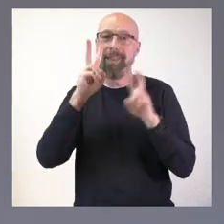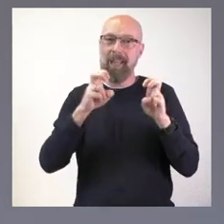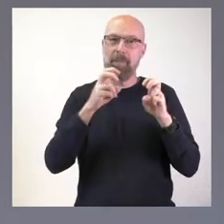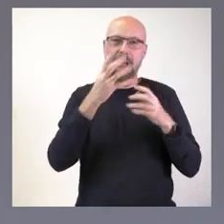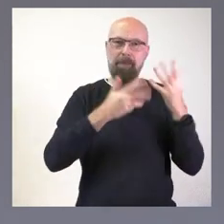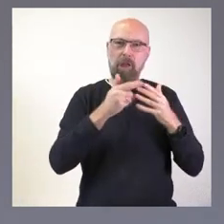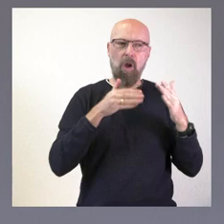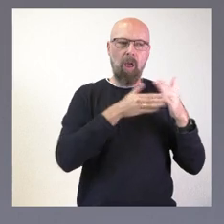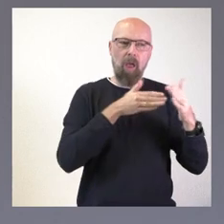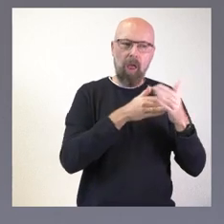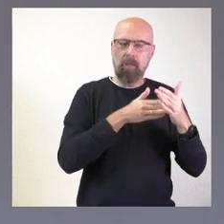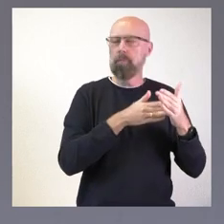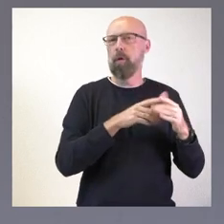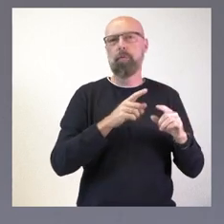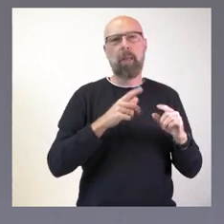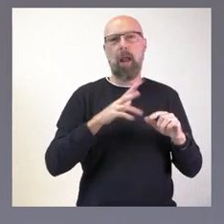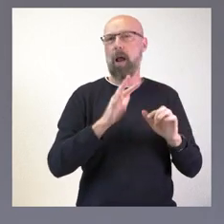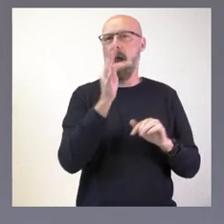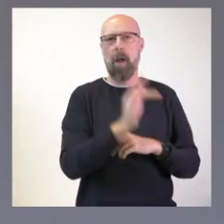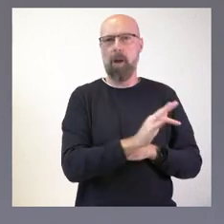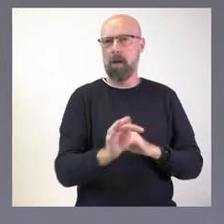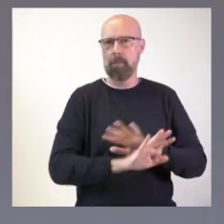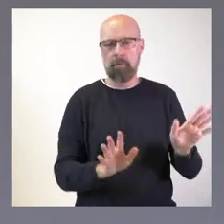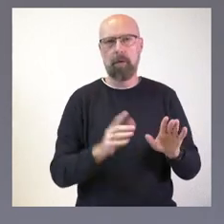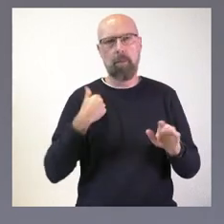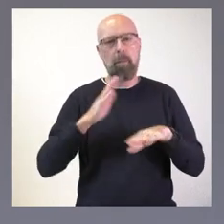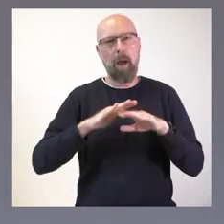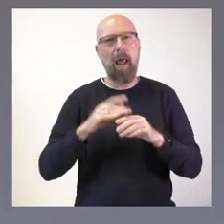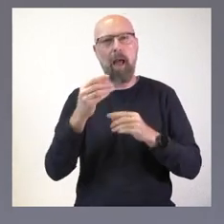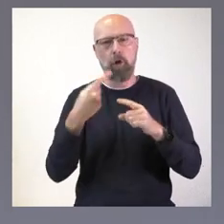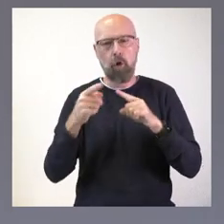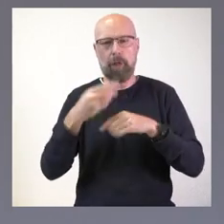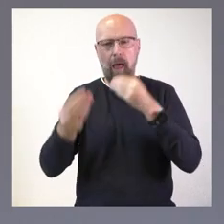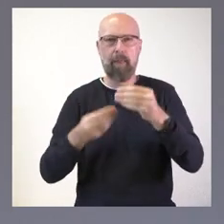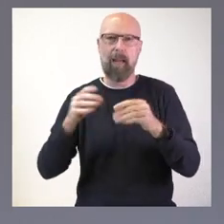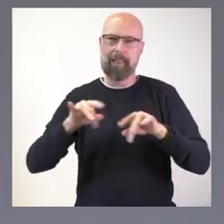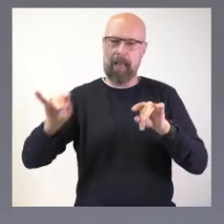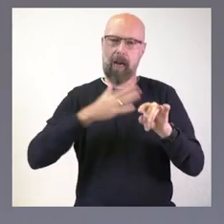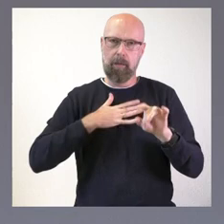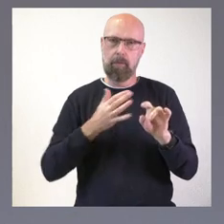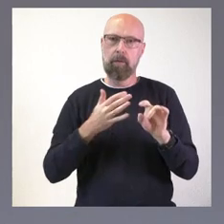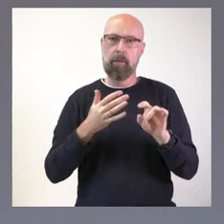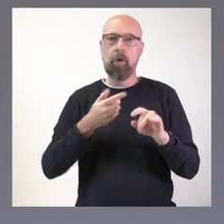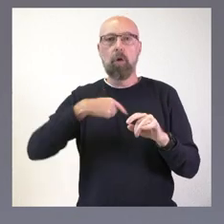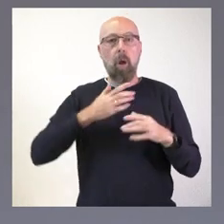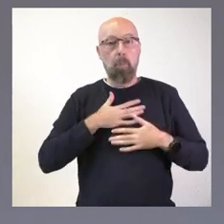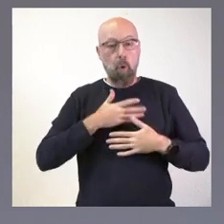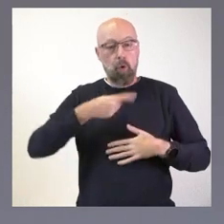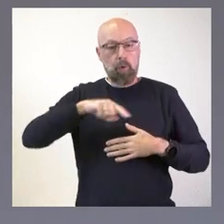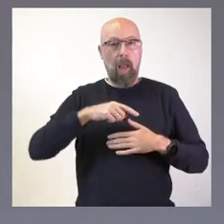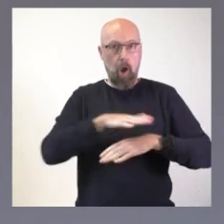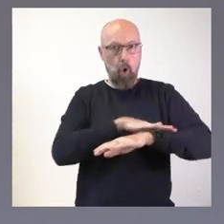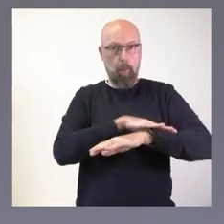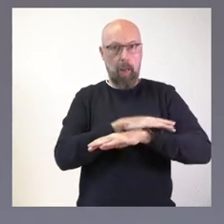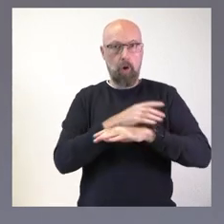para la instalación de nuevas inversiones en nuestra tierra. La voluntad de este Gobierno de coalición es que la comisión se ponga